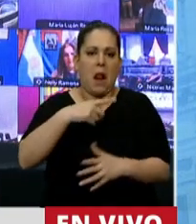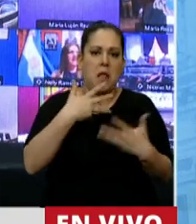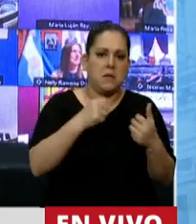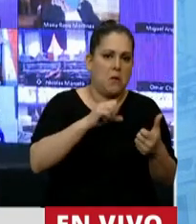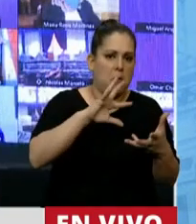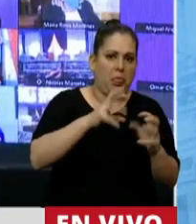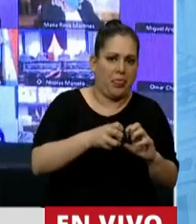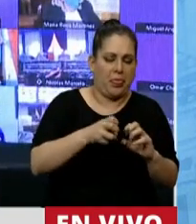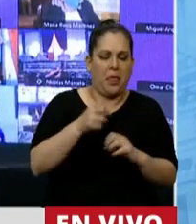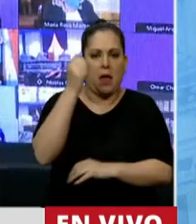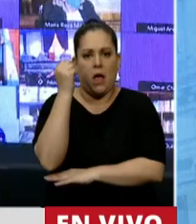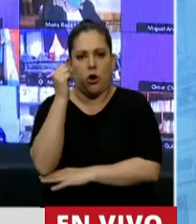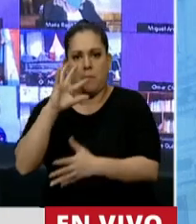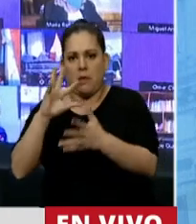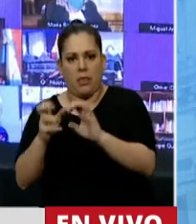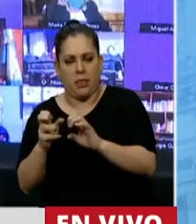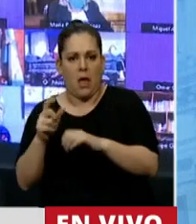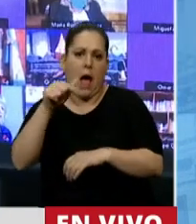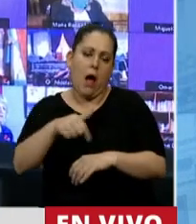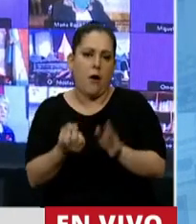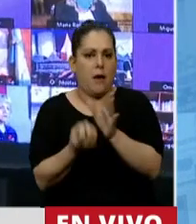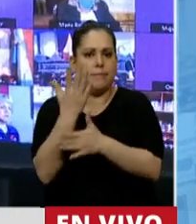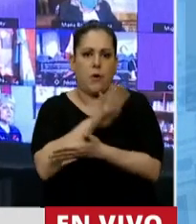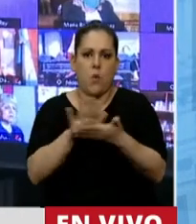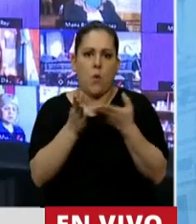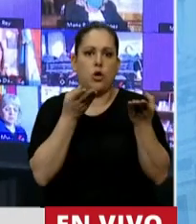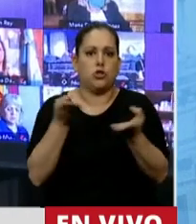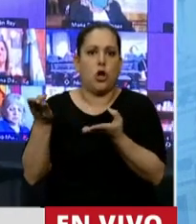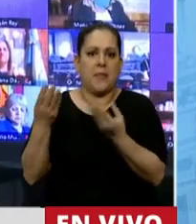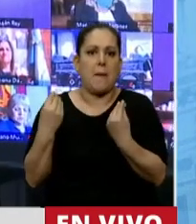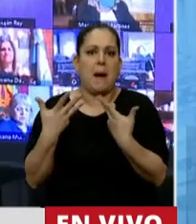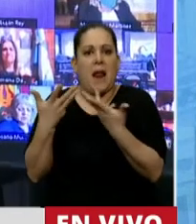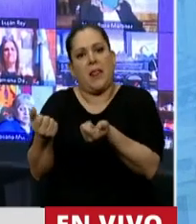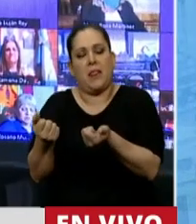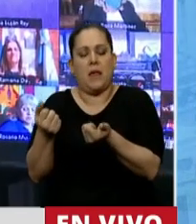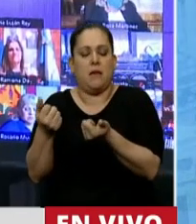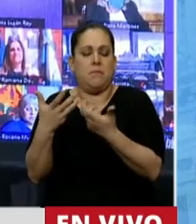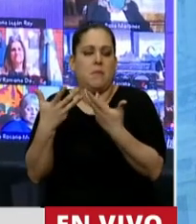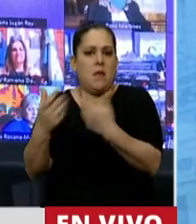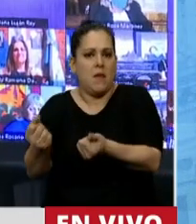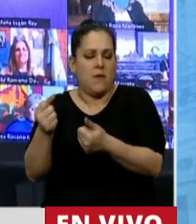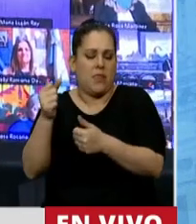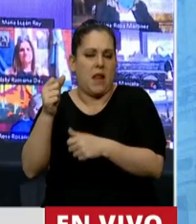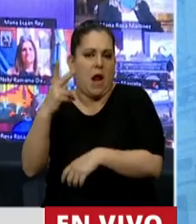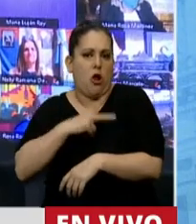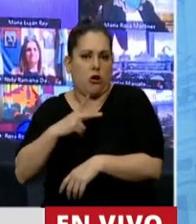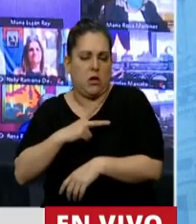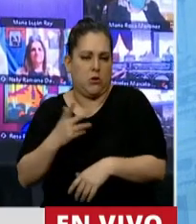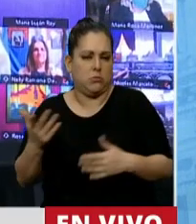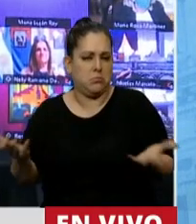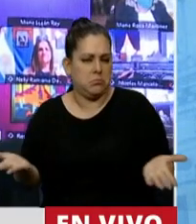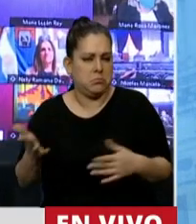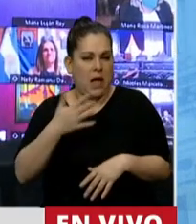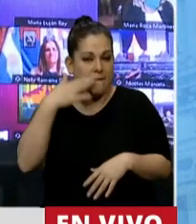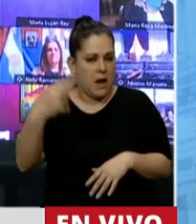y ahora parecería que es solidaridad contra defender a los ricos. Y la verdad que nosotros tenemos un sistema impositivo bastante completo.